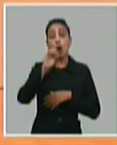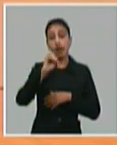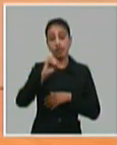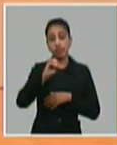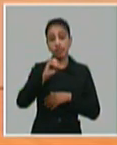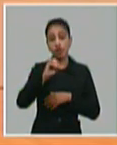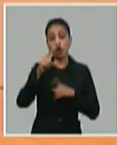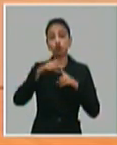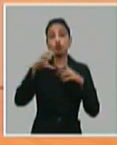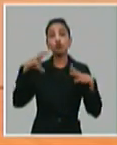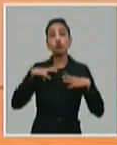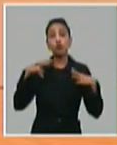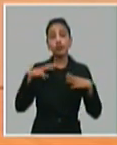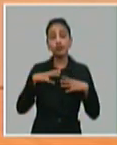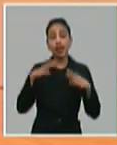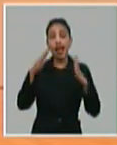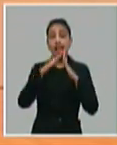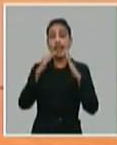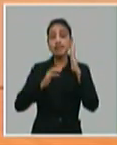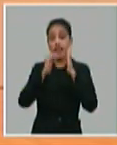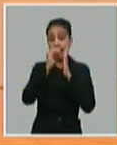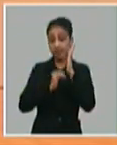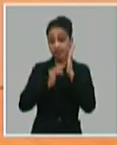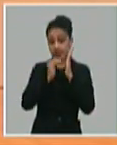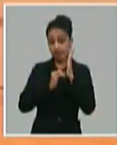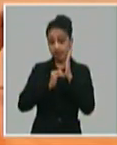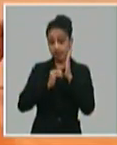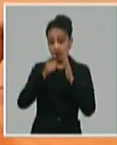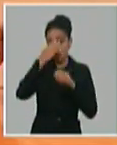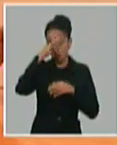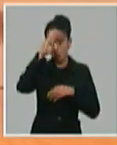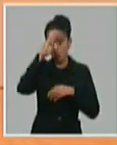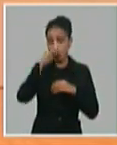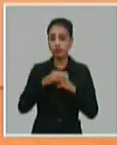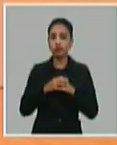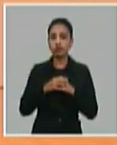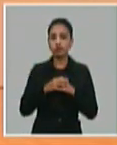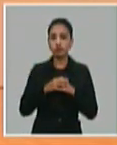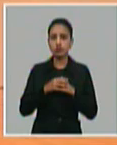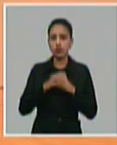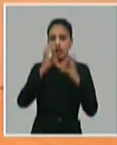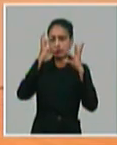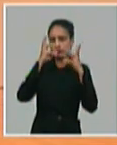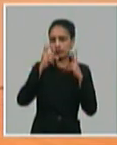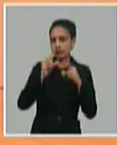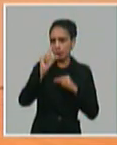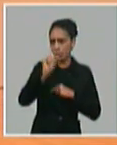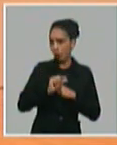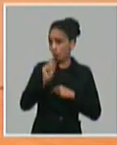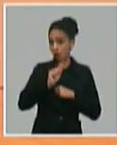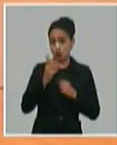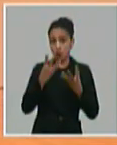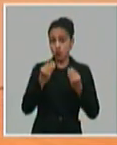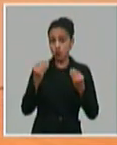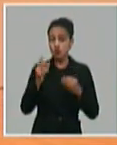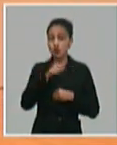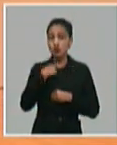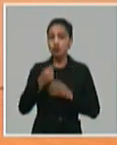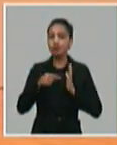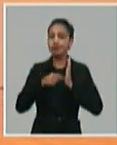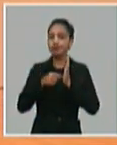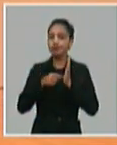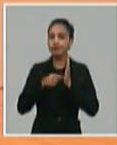turistas en casas particulares en el país. Es decir, que no es una cifra despreciable. Ahora, nosotros les recomendamos a los titulares